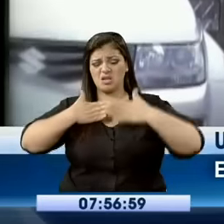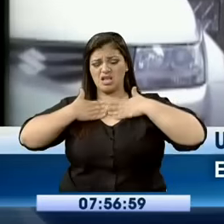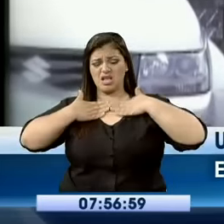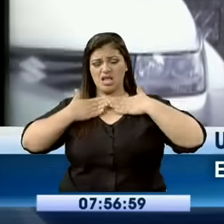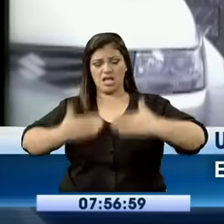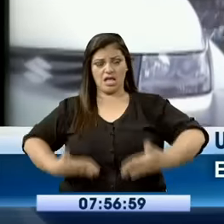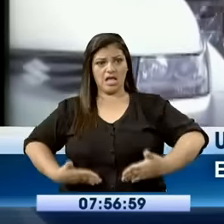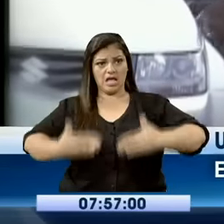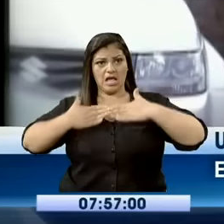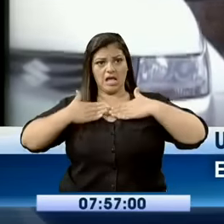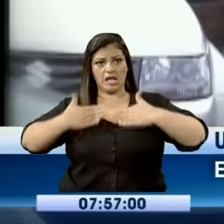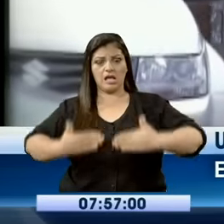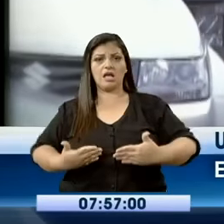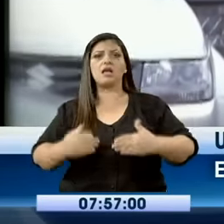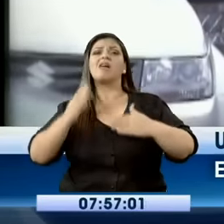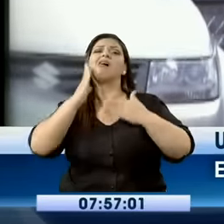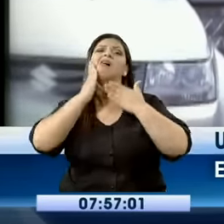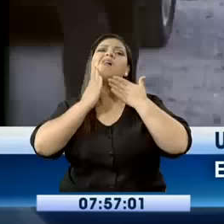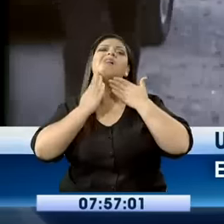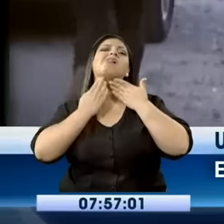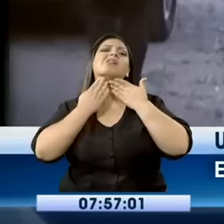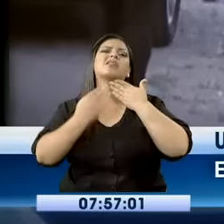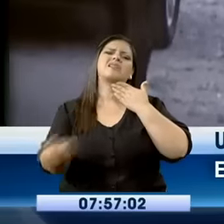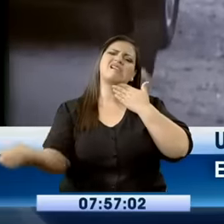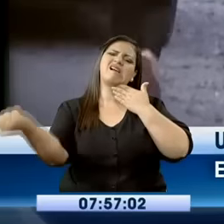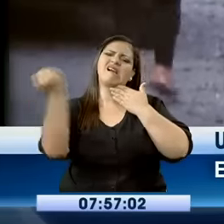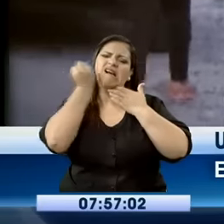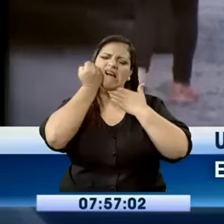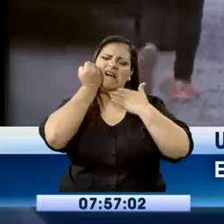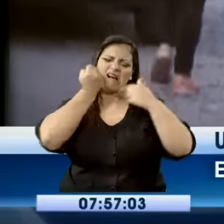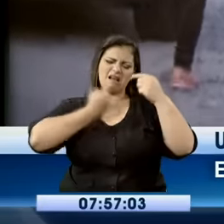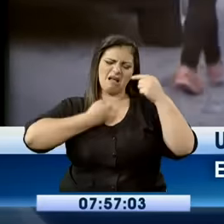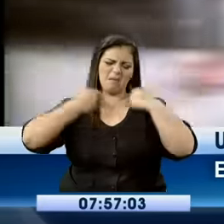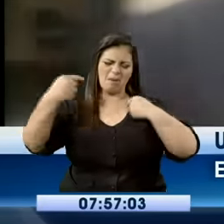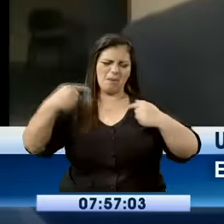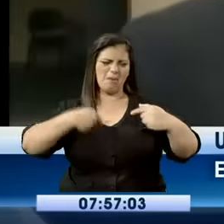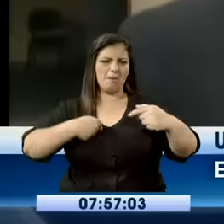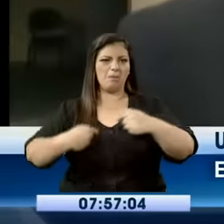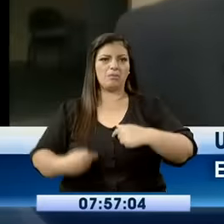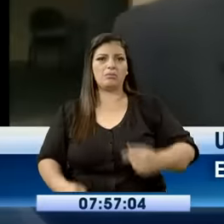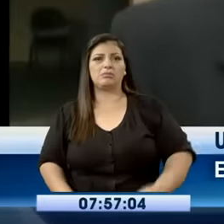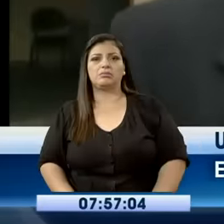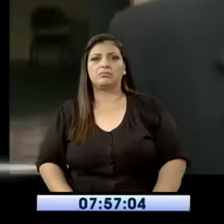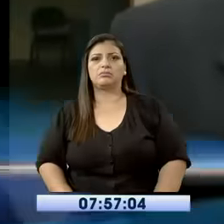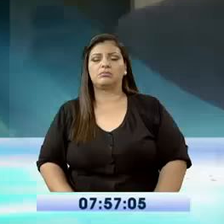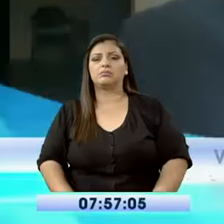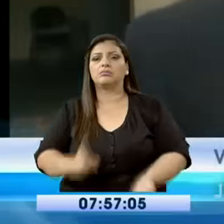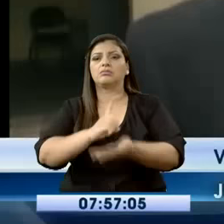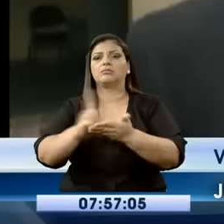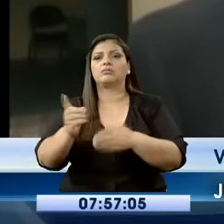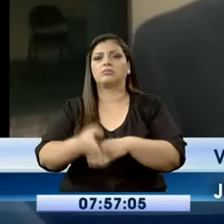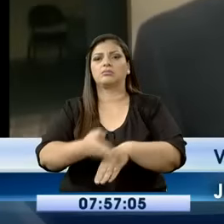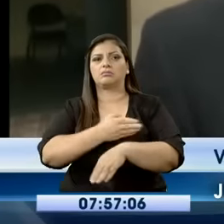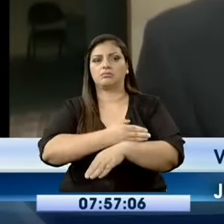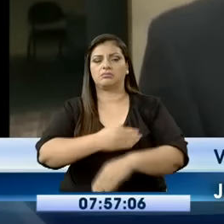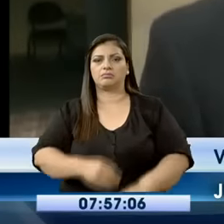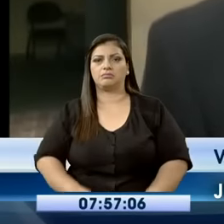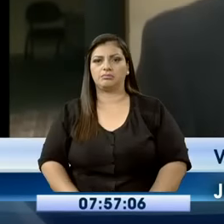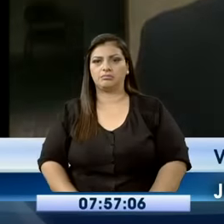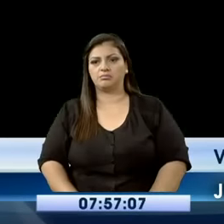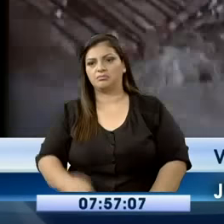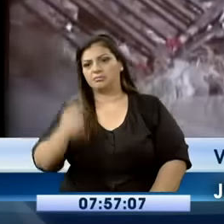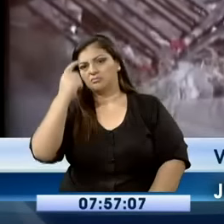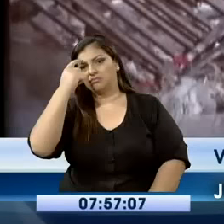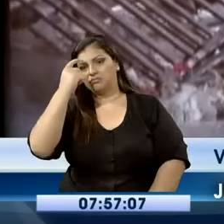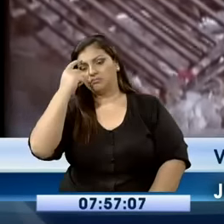el maxilar inferior. El difunto se encontraba desaparecido desde el pasado fin de semana. Y que estaría vinculado a este asesinato por una persona de su entorno